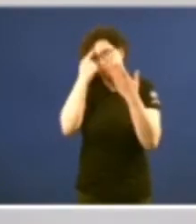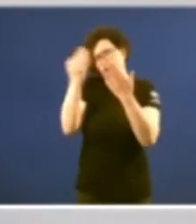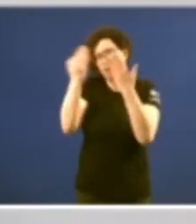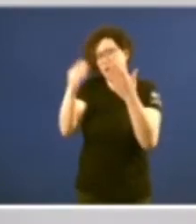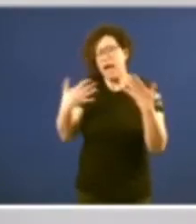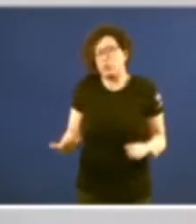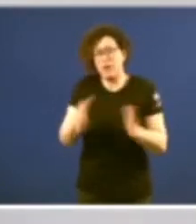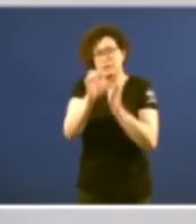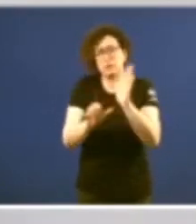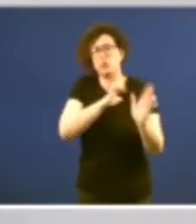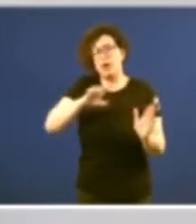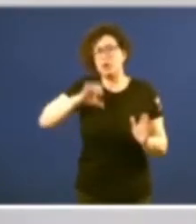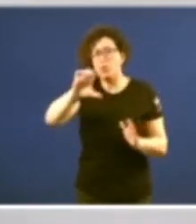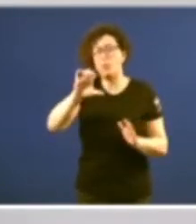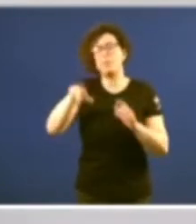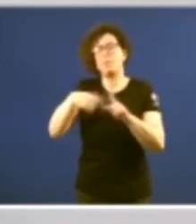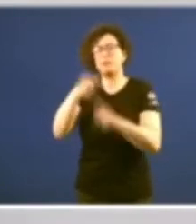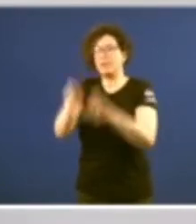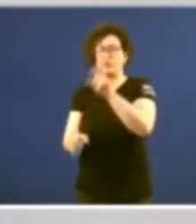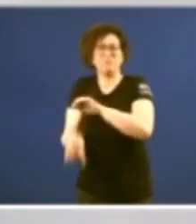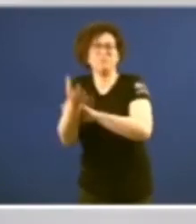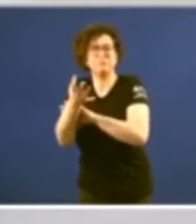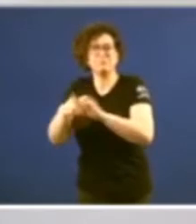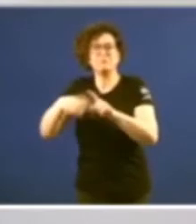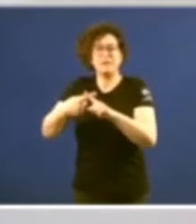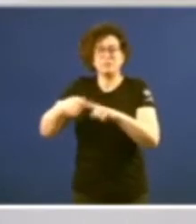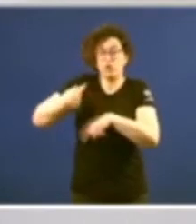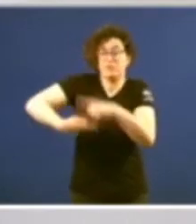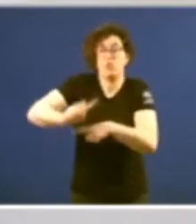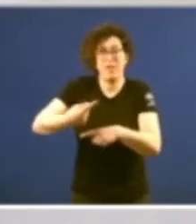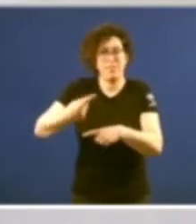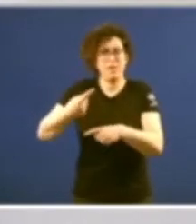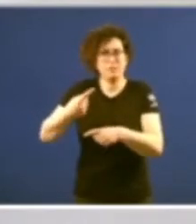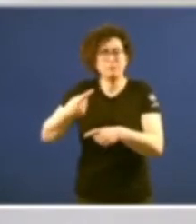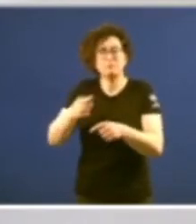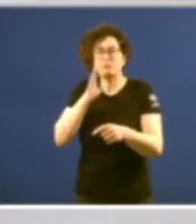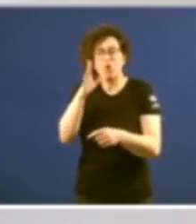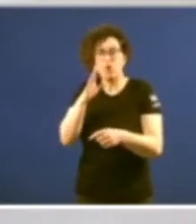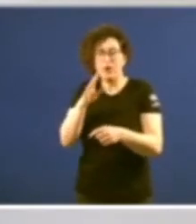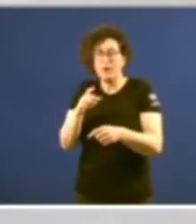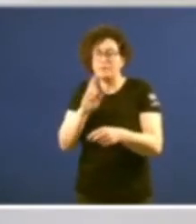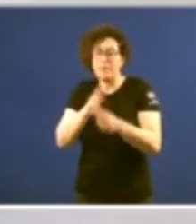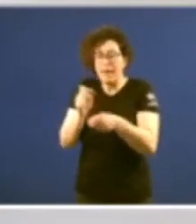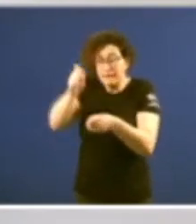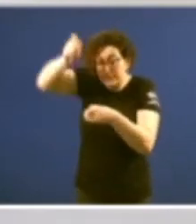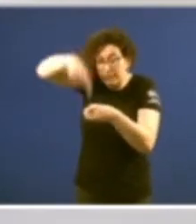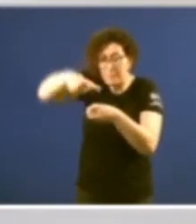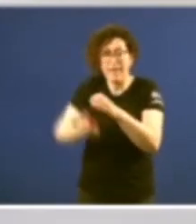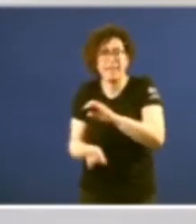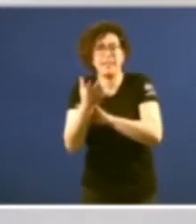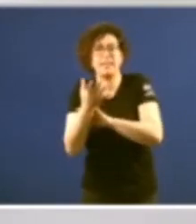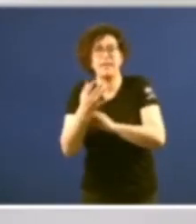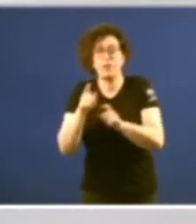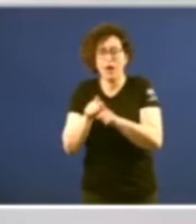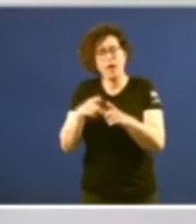Autonomía, os seus artífices e os devanceiros que depositaron a semente no longo e, a veces, tortuoso